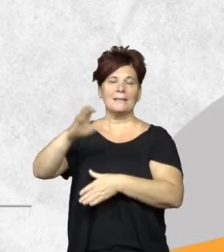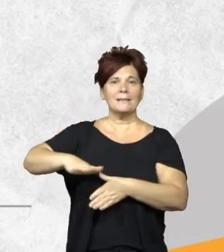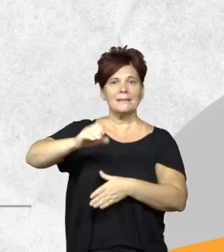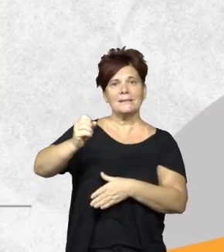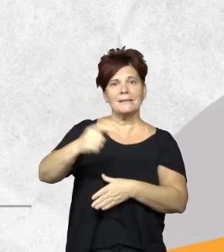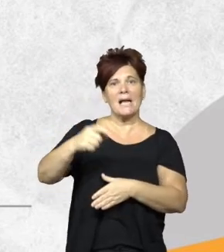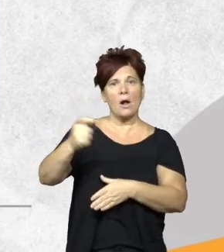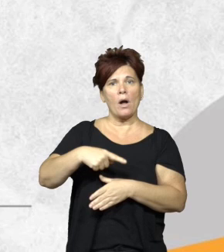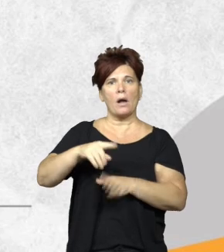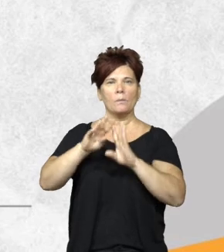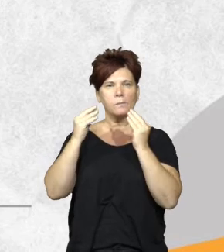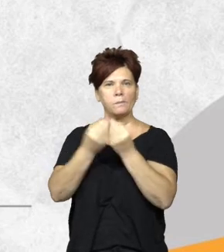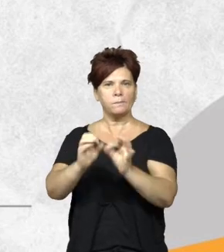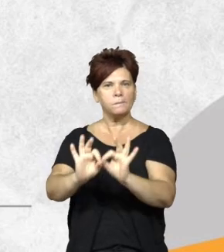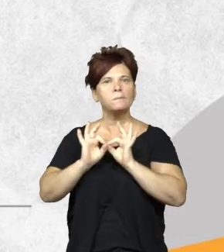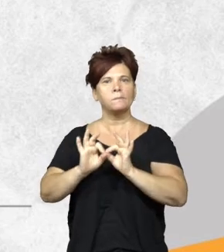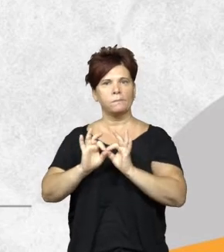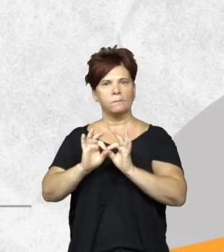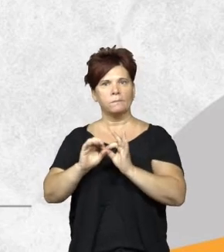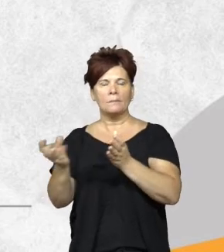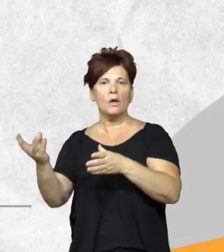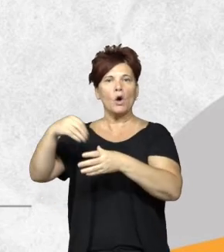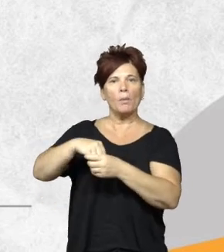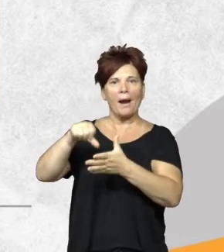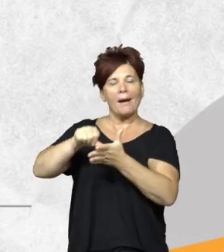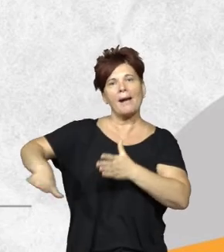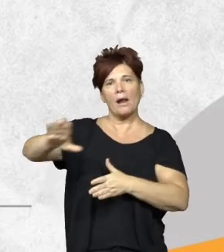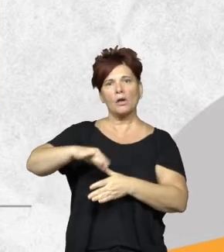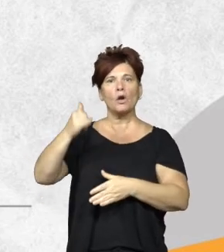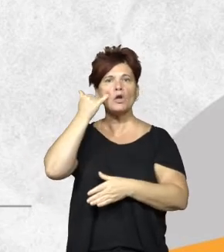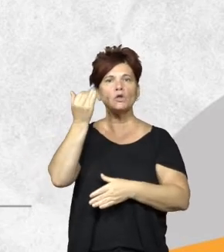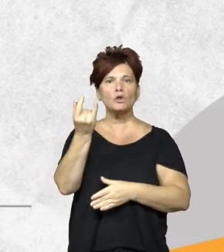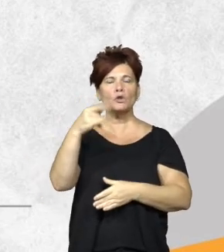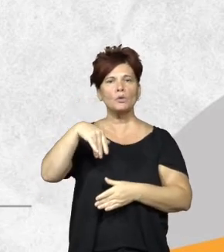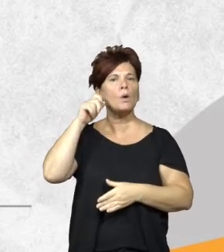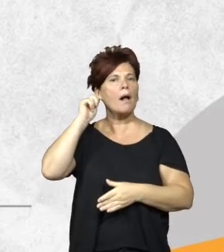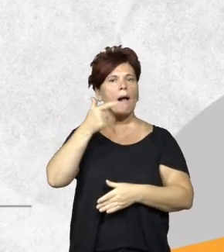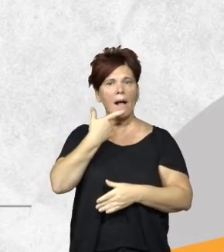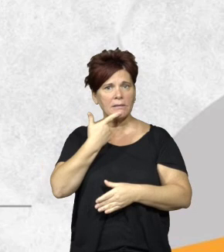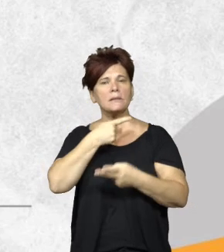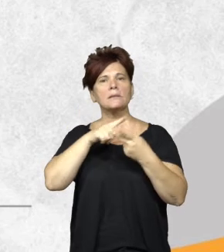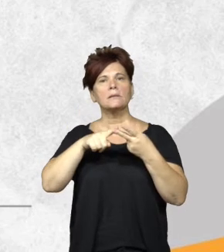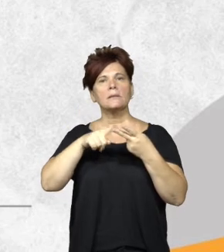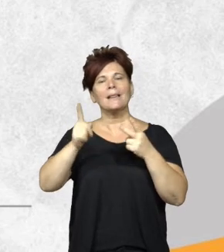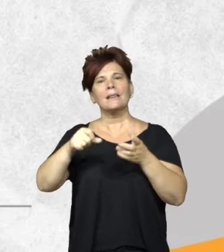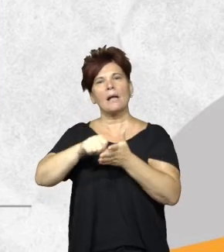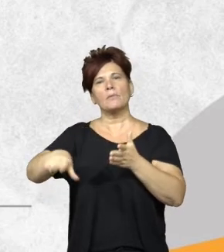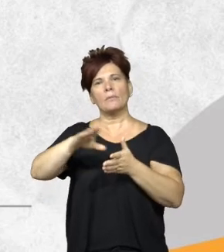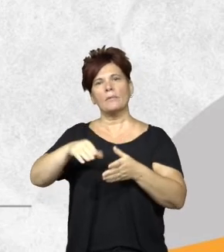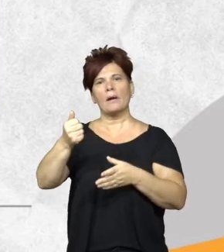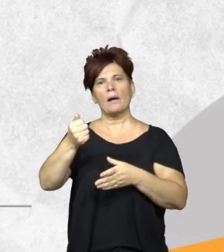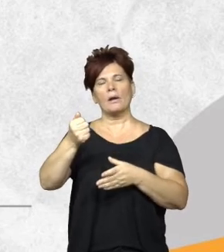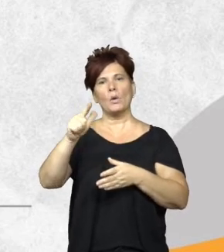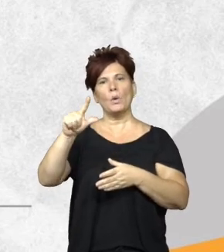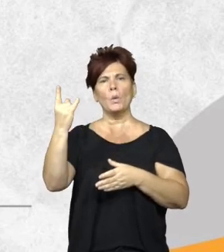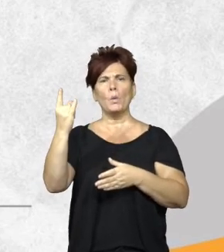toda la región incorporar la región de las Yungas la selva paranaense y el distrito del Niandubay en